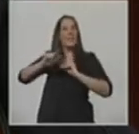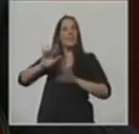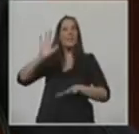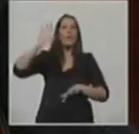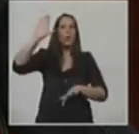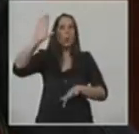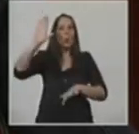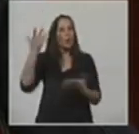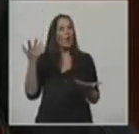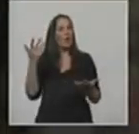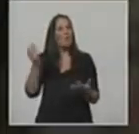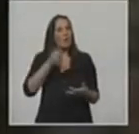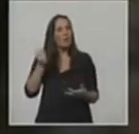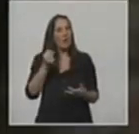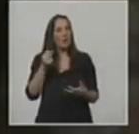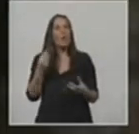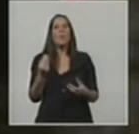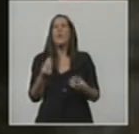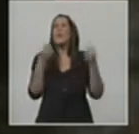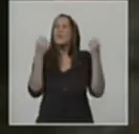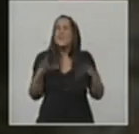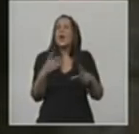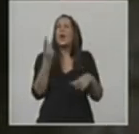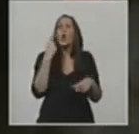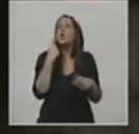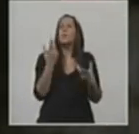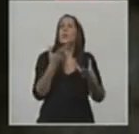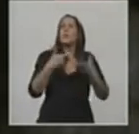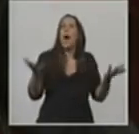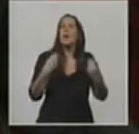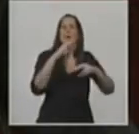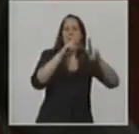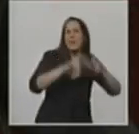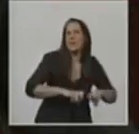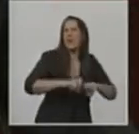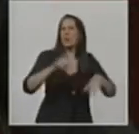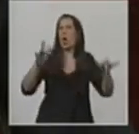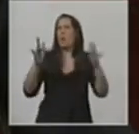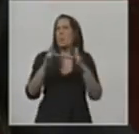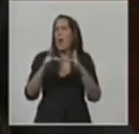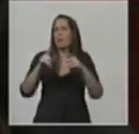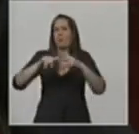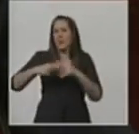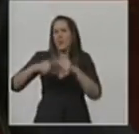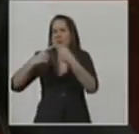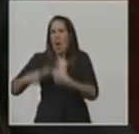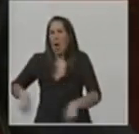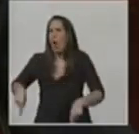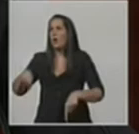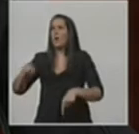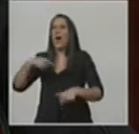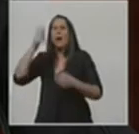podemos generar a partir de la investigación, el desarrollo y la transferencia tecnológica, la creatividad, el